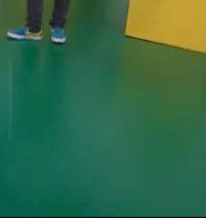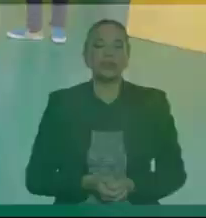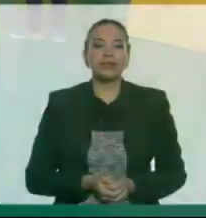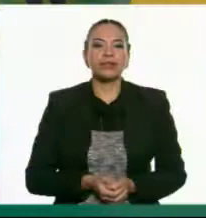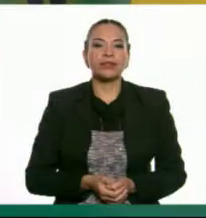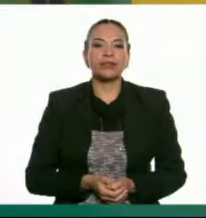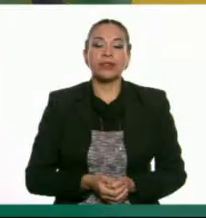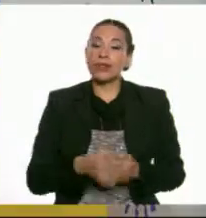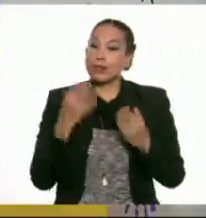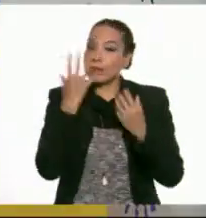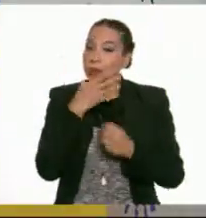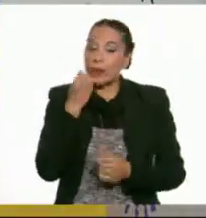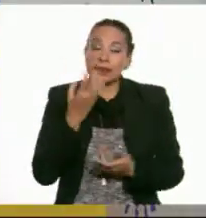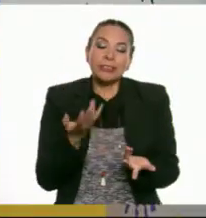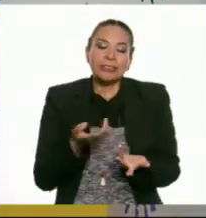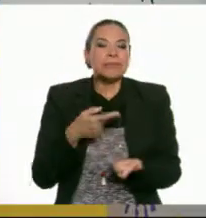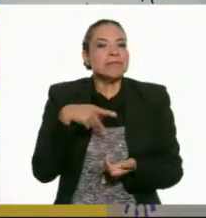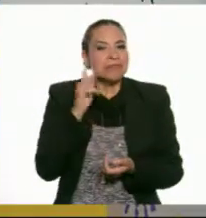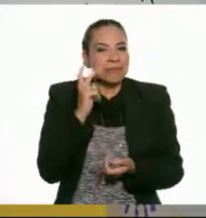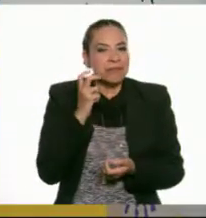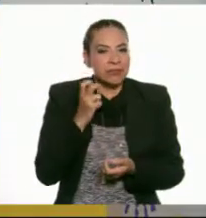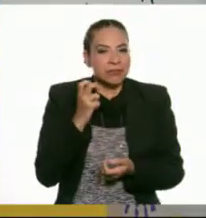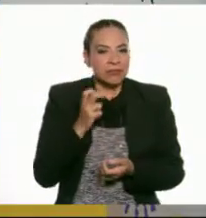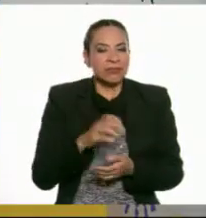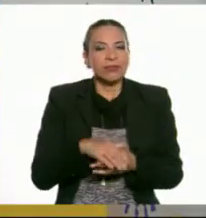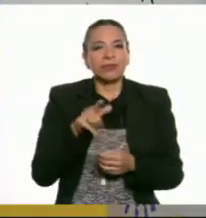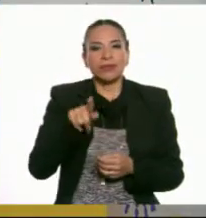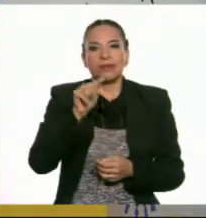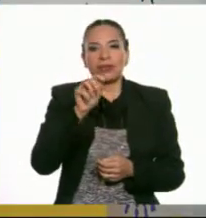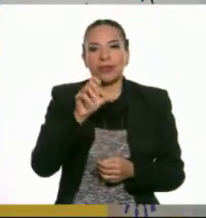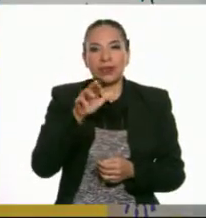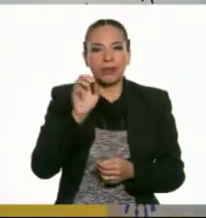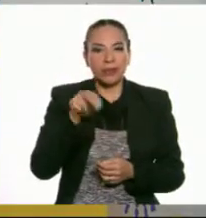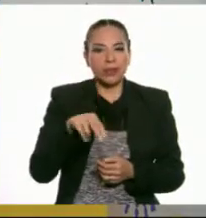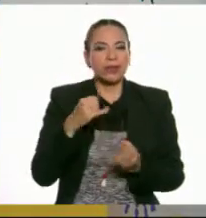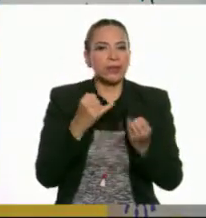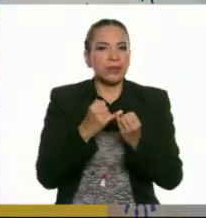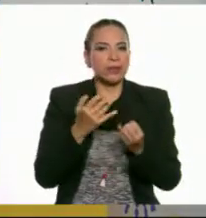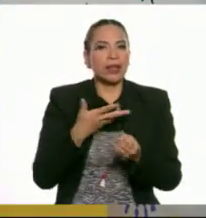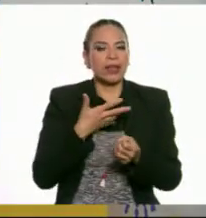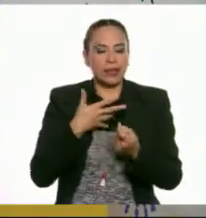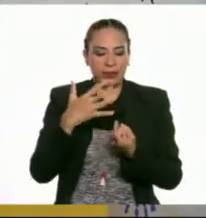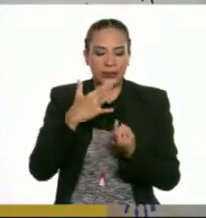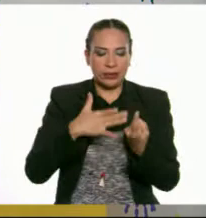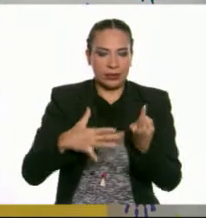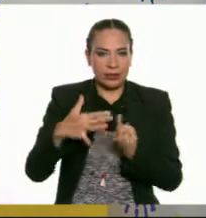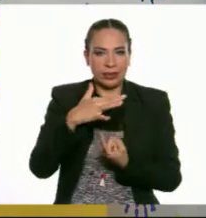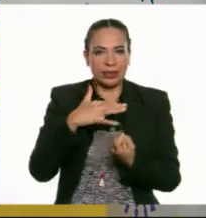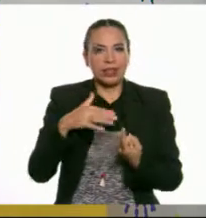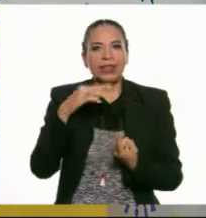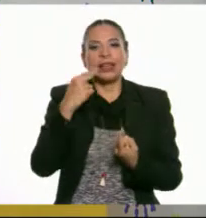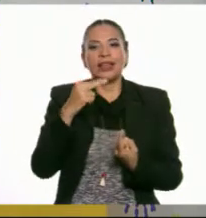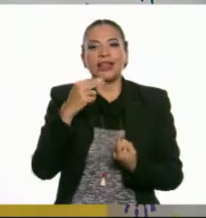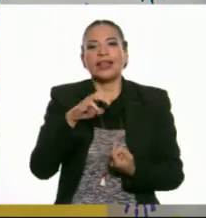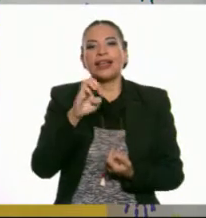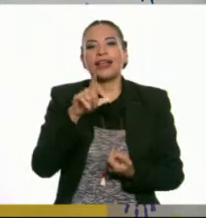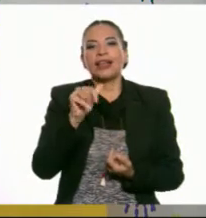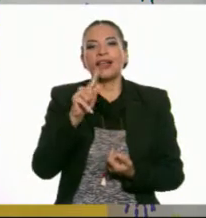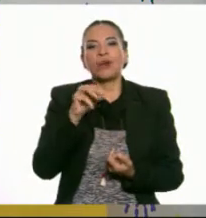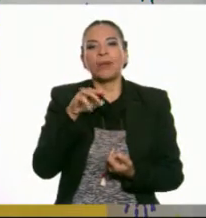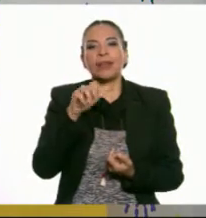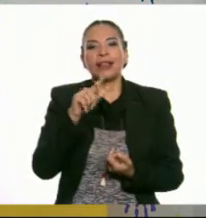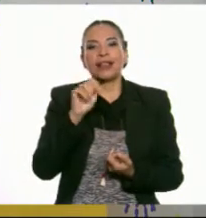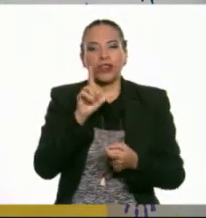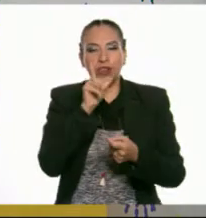¡Suscríbete al canal! Pero justamente el Teremín también trabaja con campos electromagnéticos.